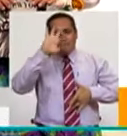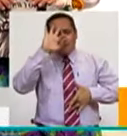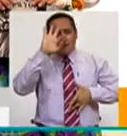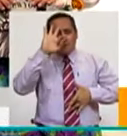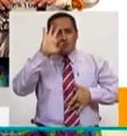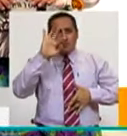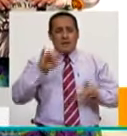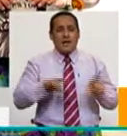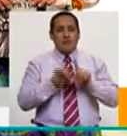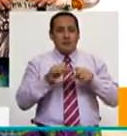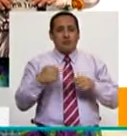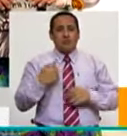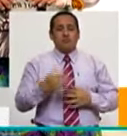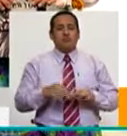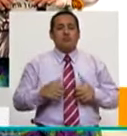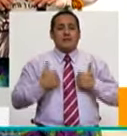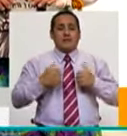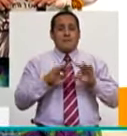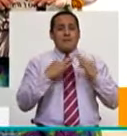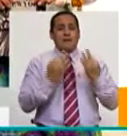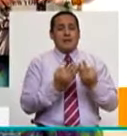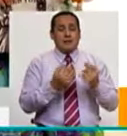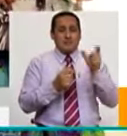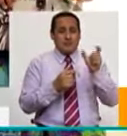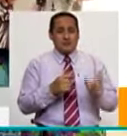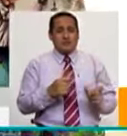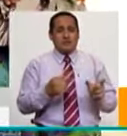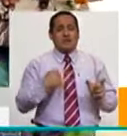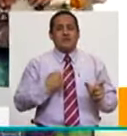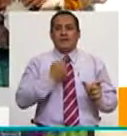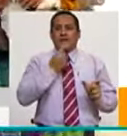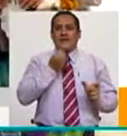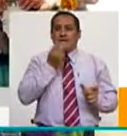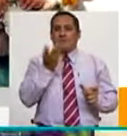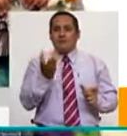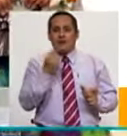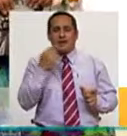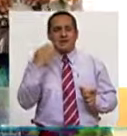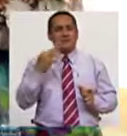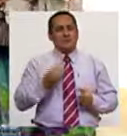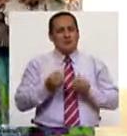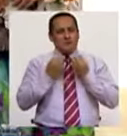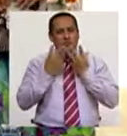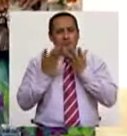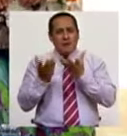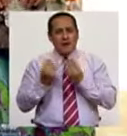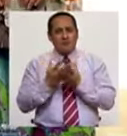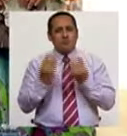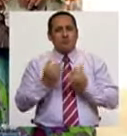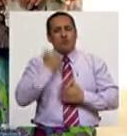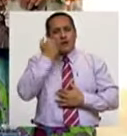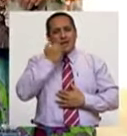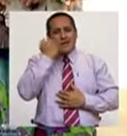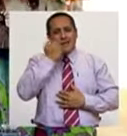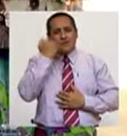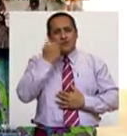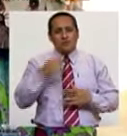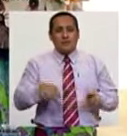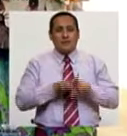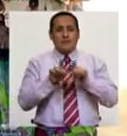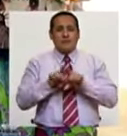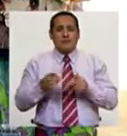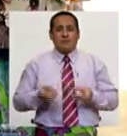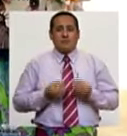enfermedad de su ser querido. Entonces, definitivamente, qué decirles es siempre darle el mayor cariño del mundo,